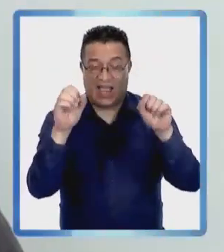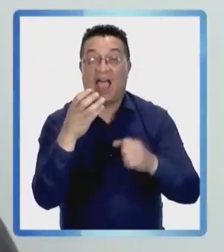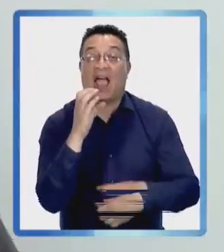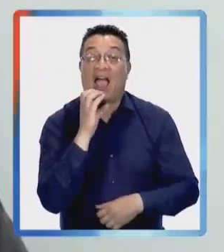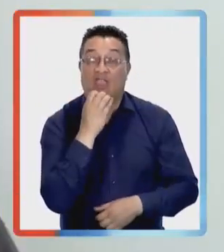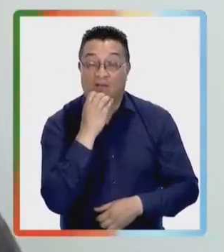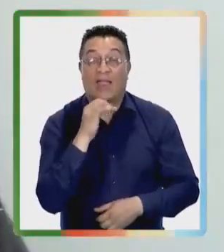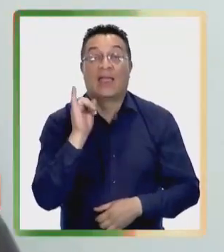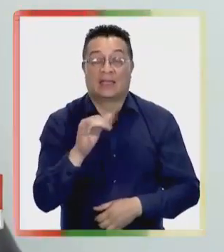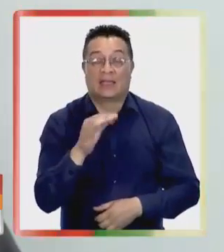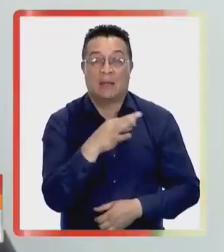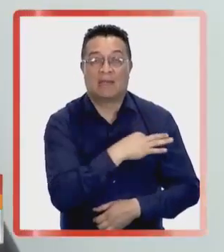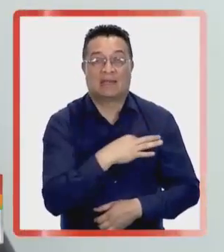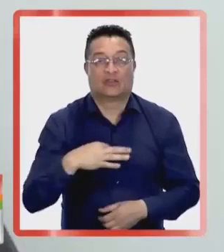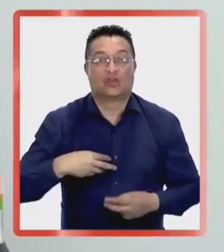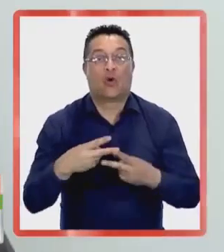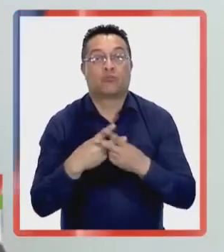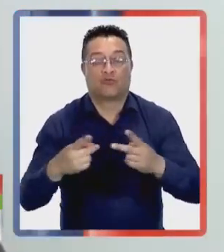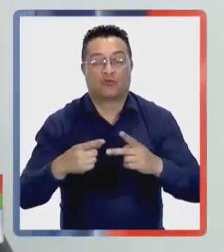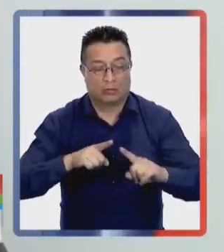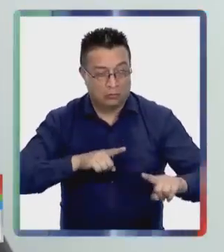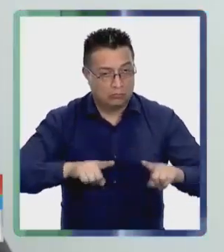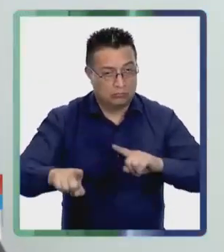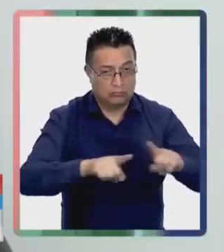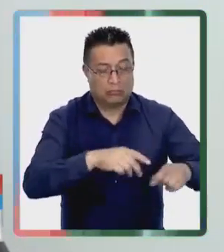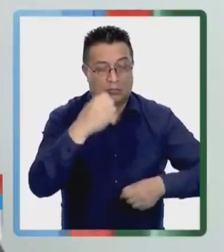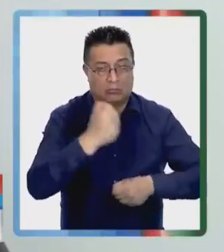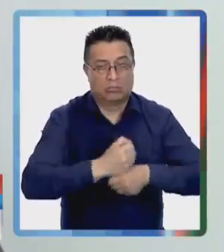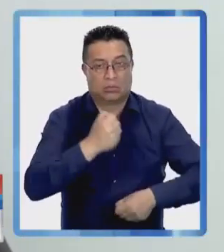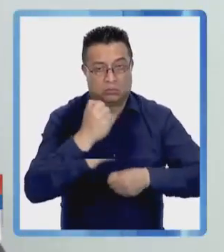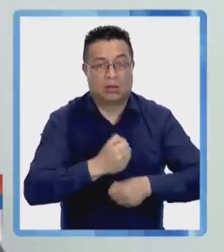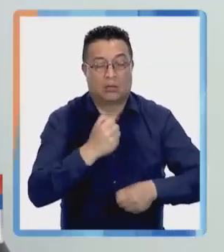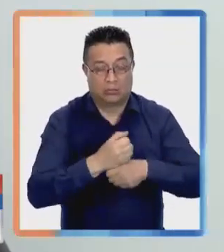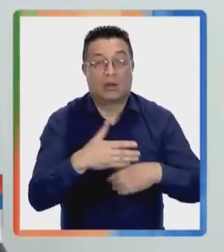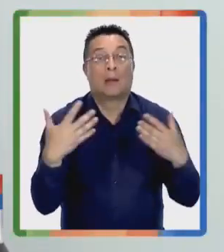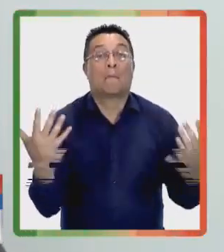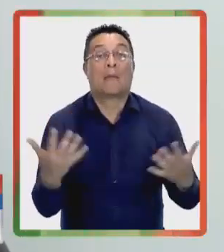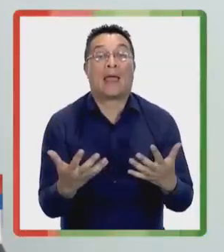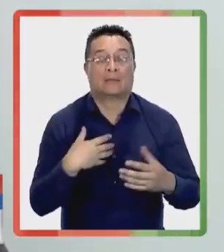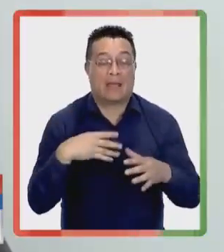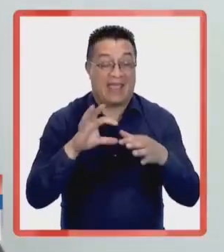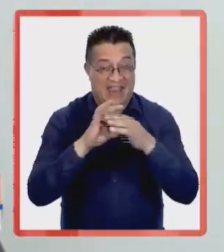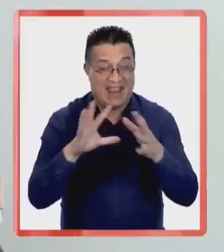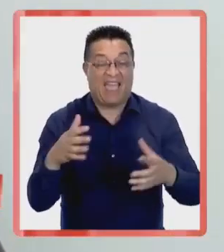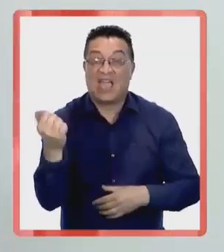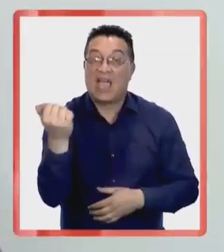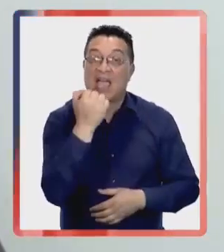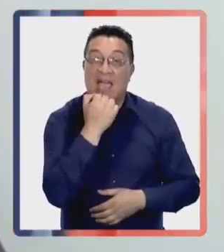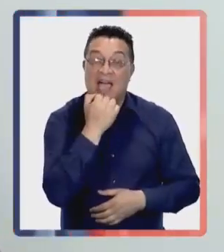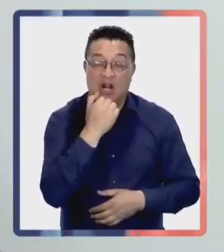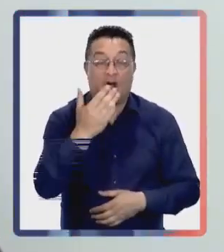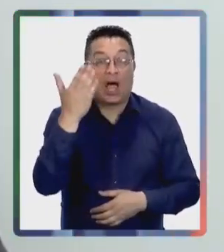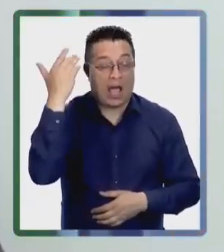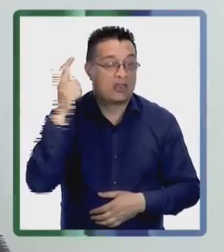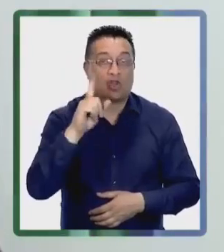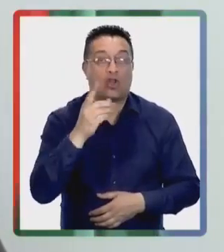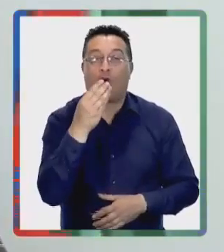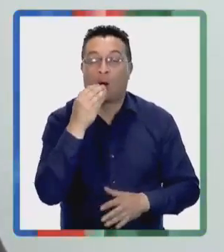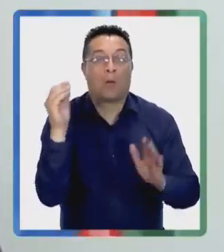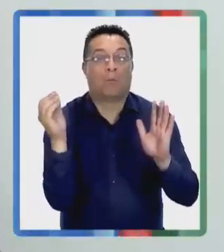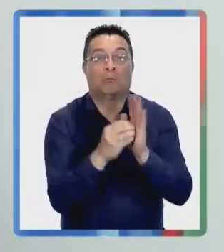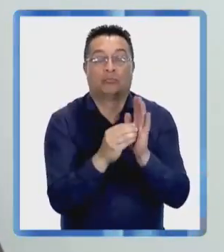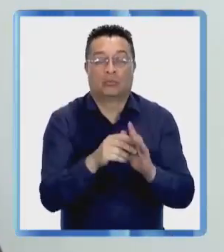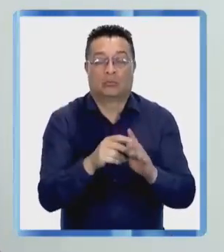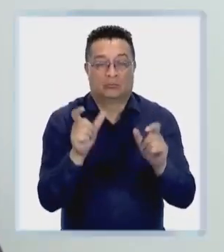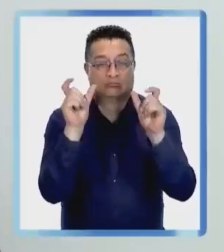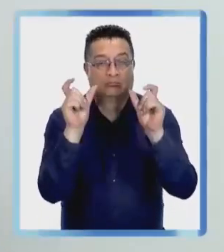parte querellante nuestro respaldo tanto a la Fiscalía de Antofagasta como al Ministerio Público por las acciones que vienen realizando, por una